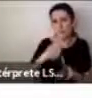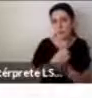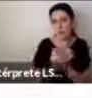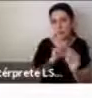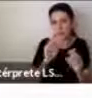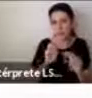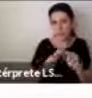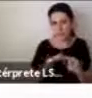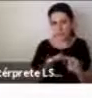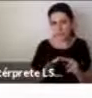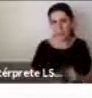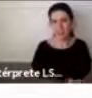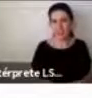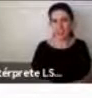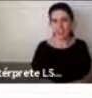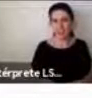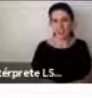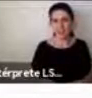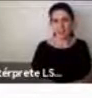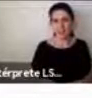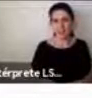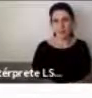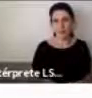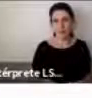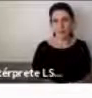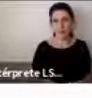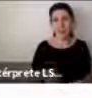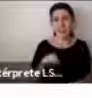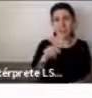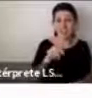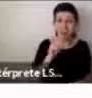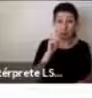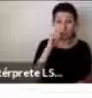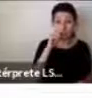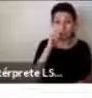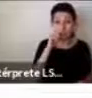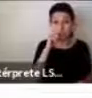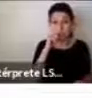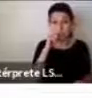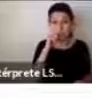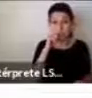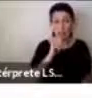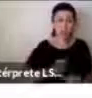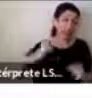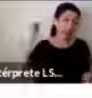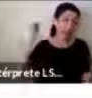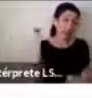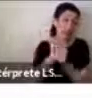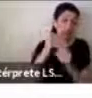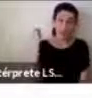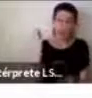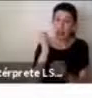que nada de planificación, llevó a que nos lleváramos una tarea titánica de hacer estos diferentes componentes en un tiempo récord.